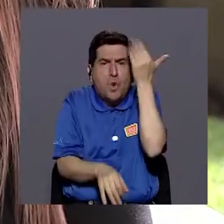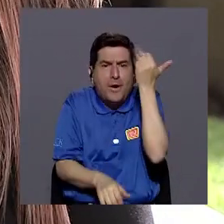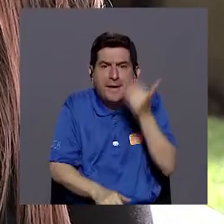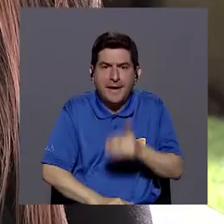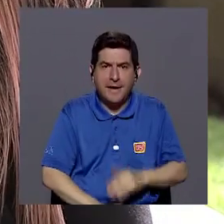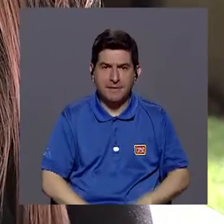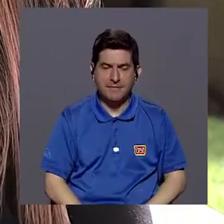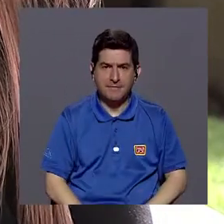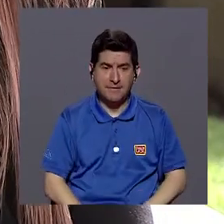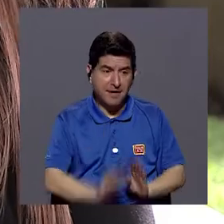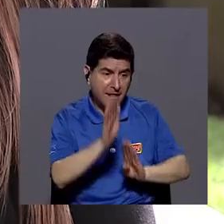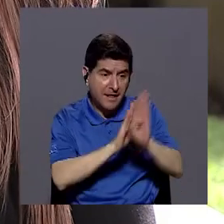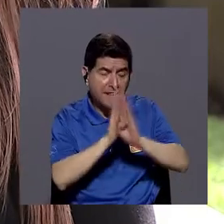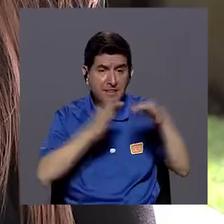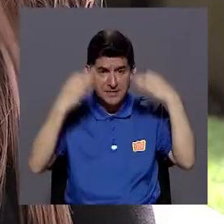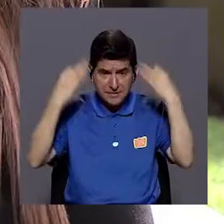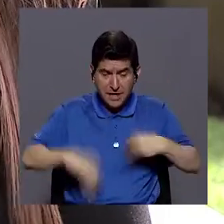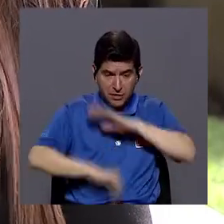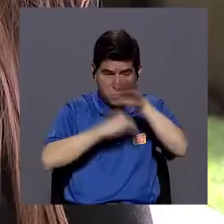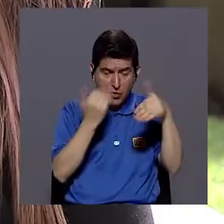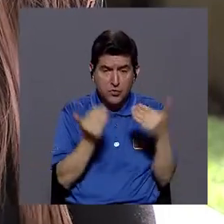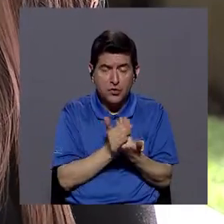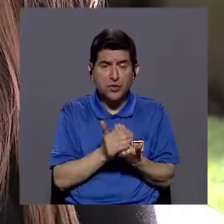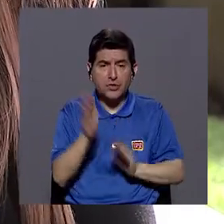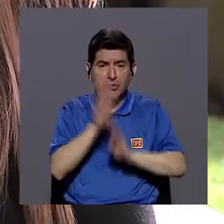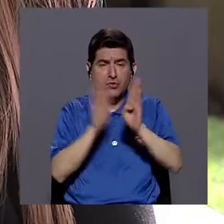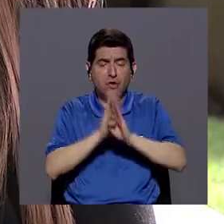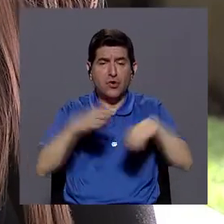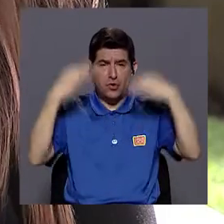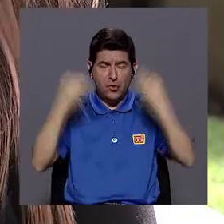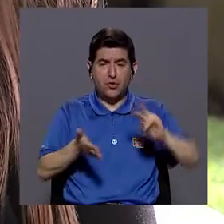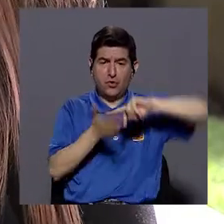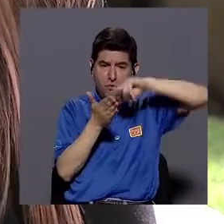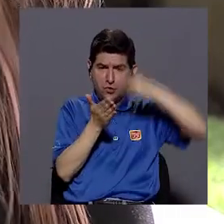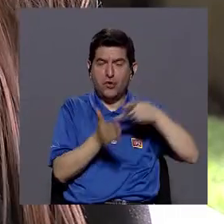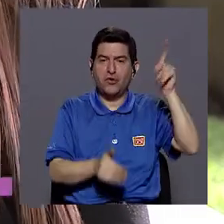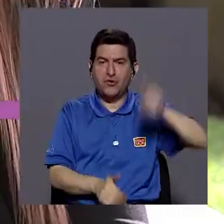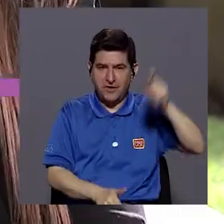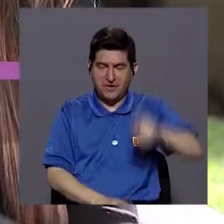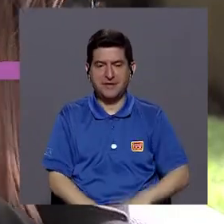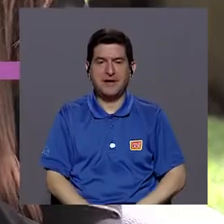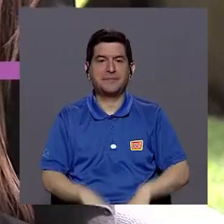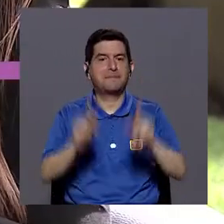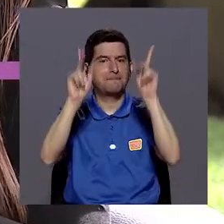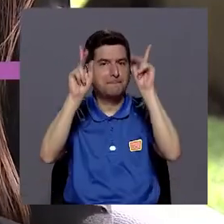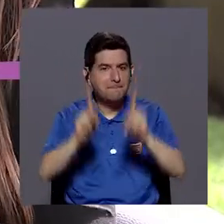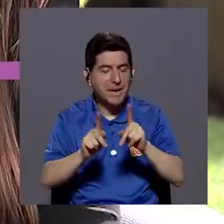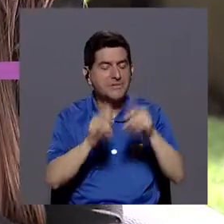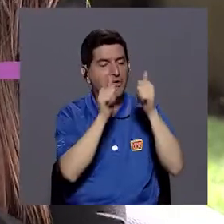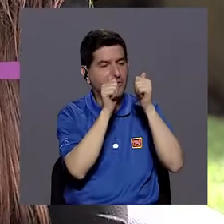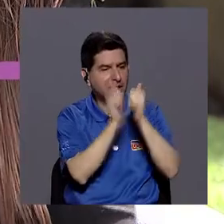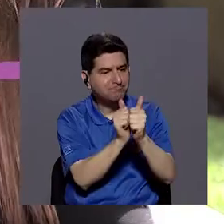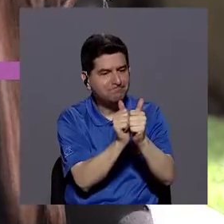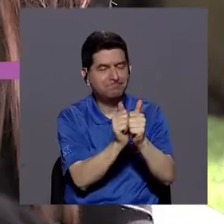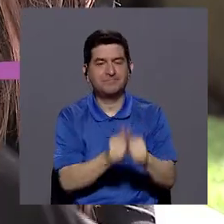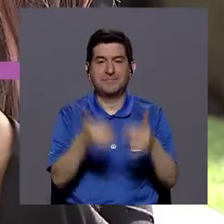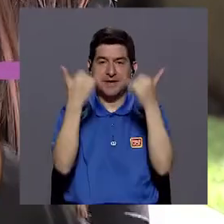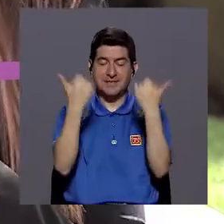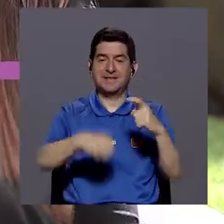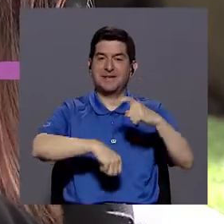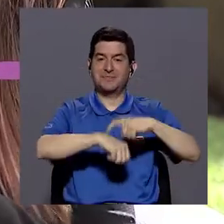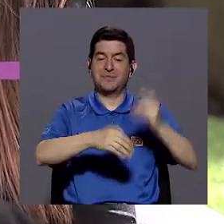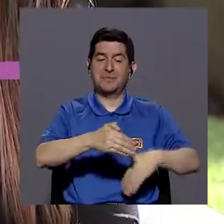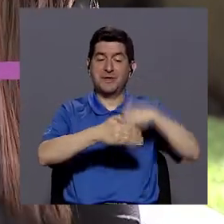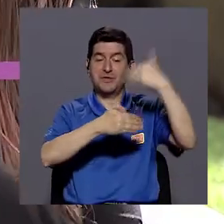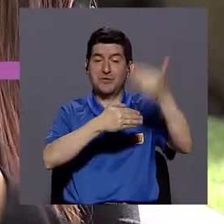el desarrollo físico y todo lo que el desarrollo físico implica va a necesitar de que una persona esté ahí acompañándome, que ya es